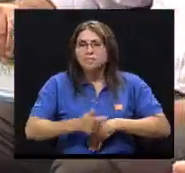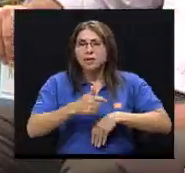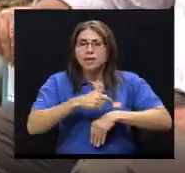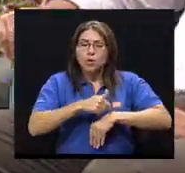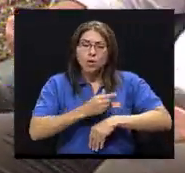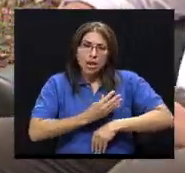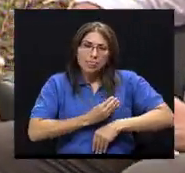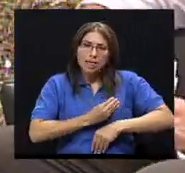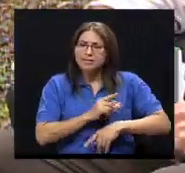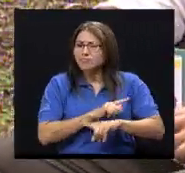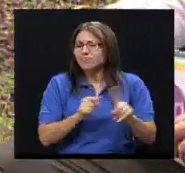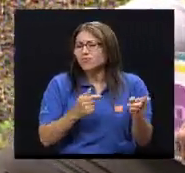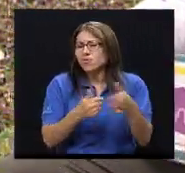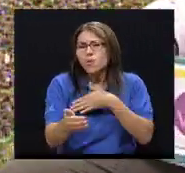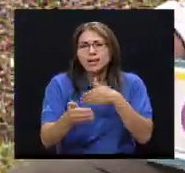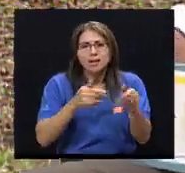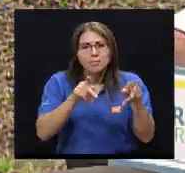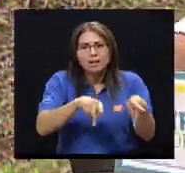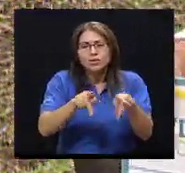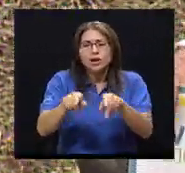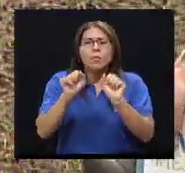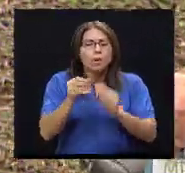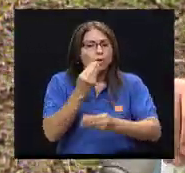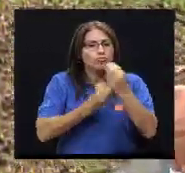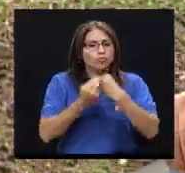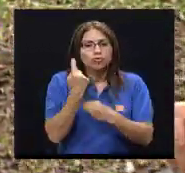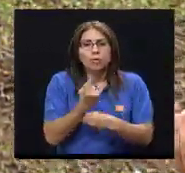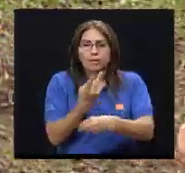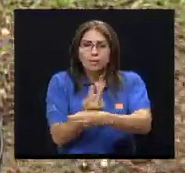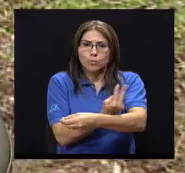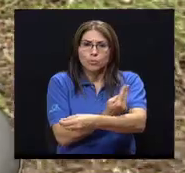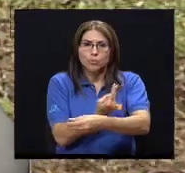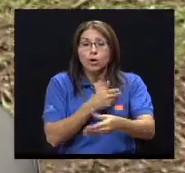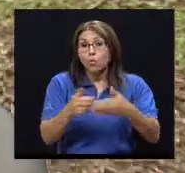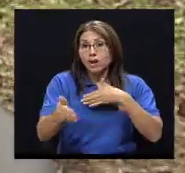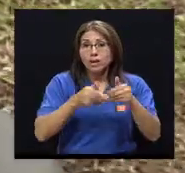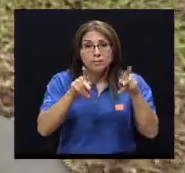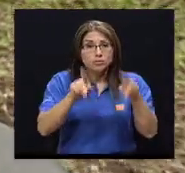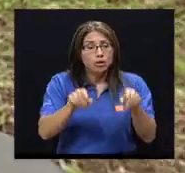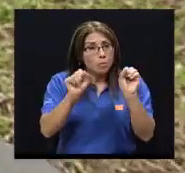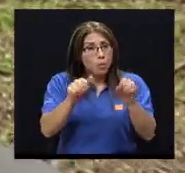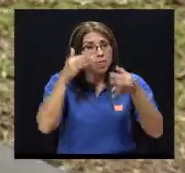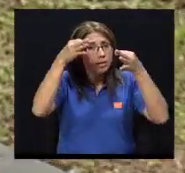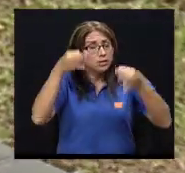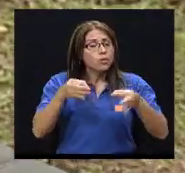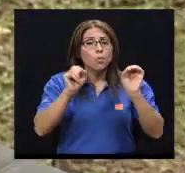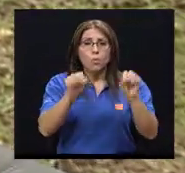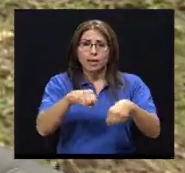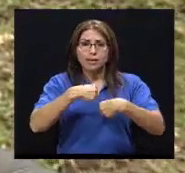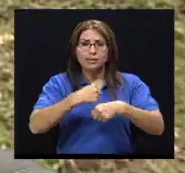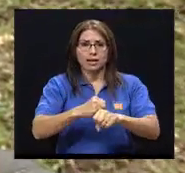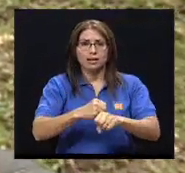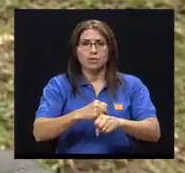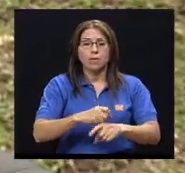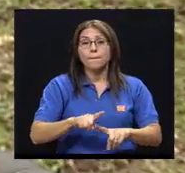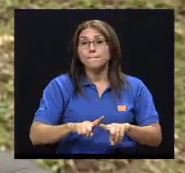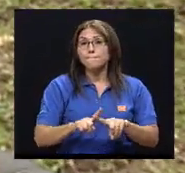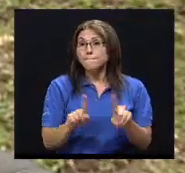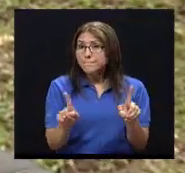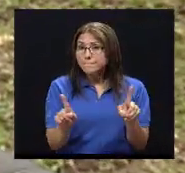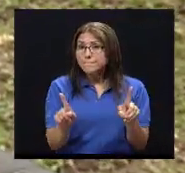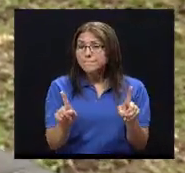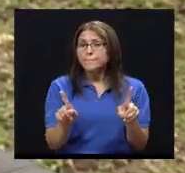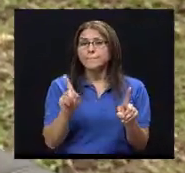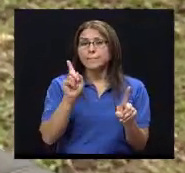en periodo de lactate. Es recomendado ser. Cualquier persona que en cualquier momento de la vida decida ser vegetariano lo puede ser. Siempre y cuando,